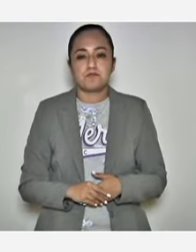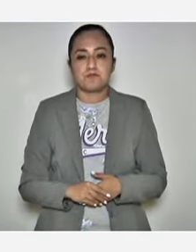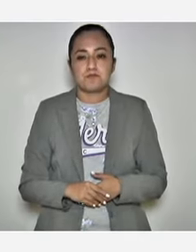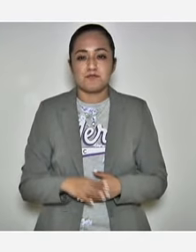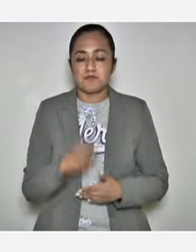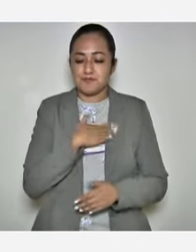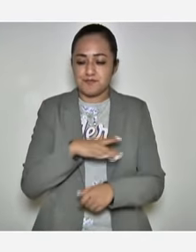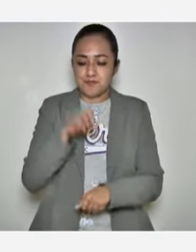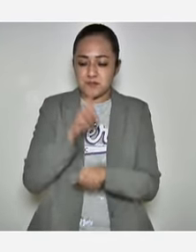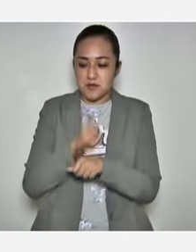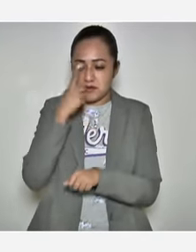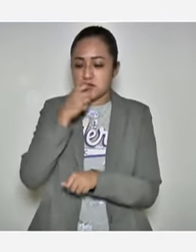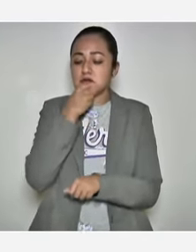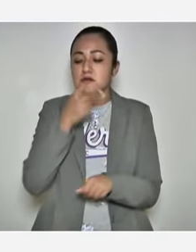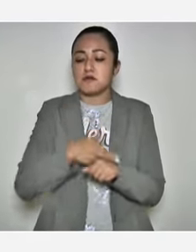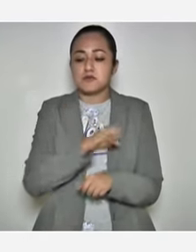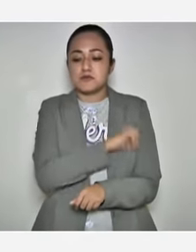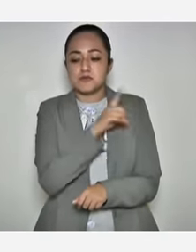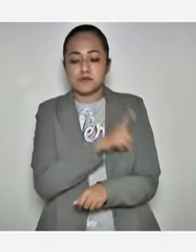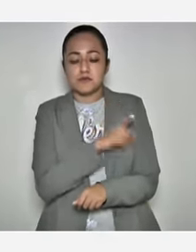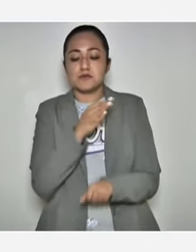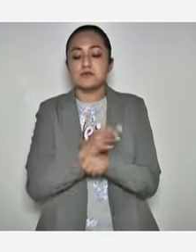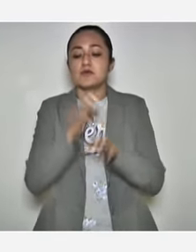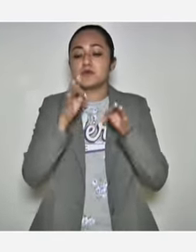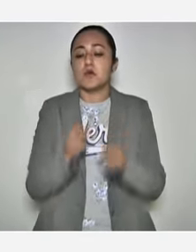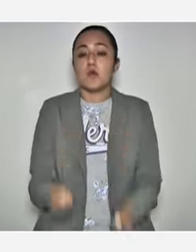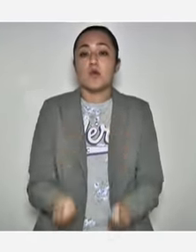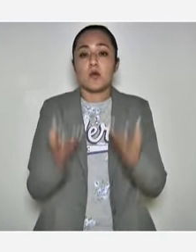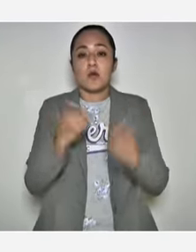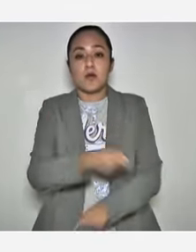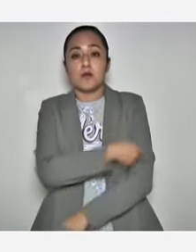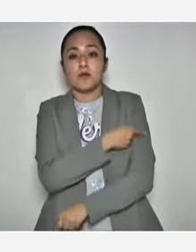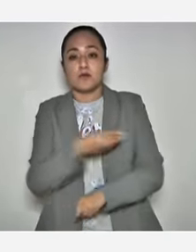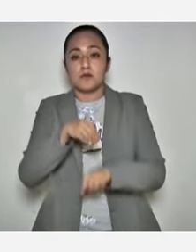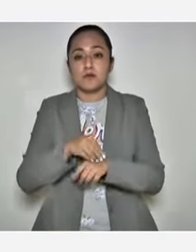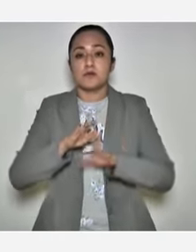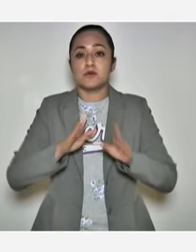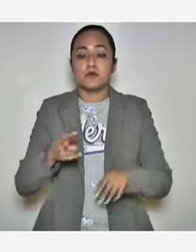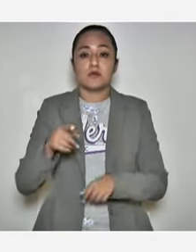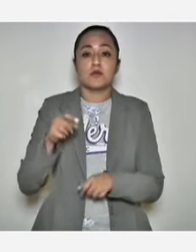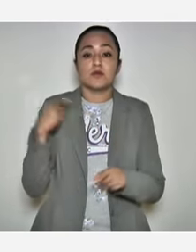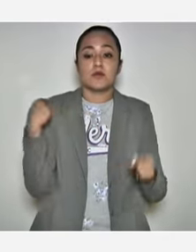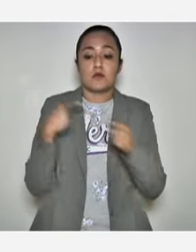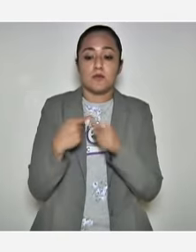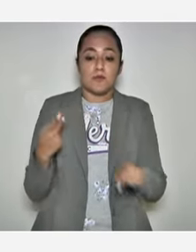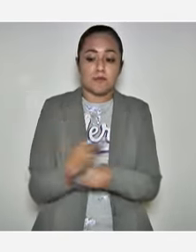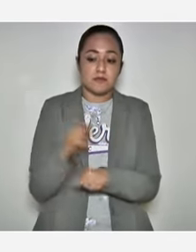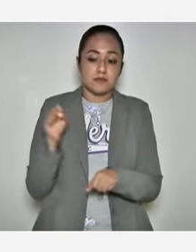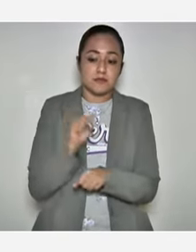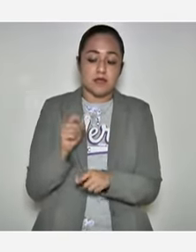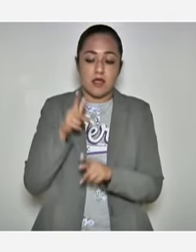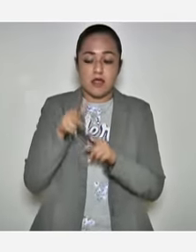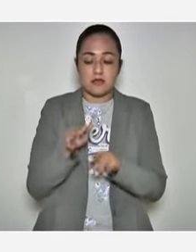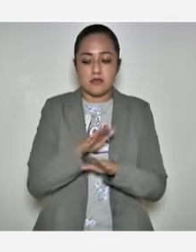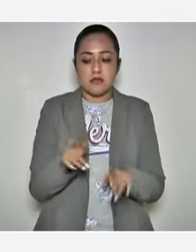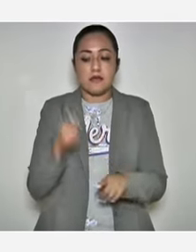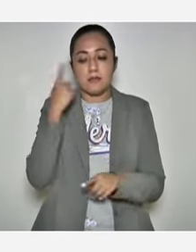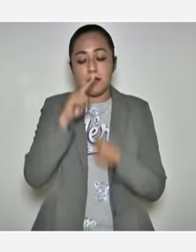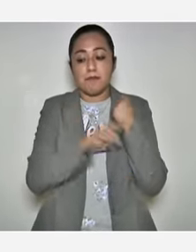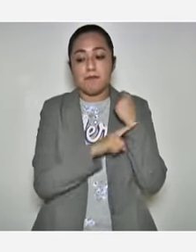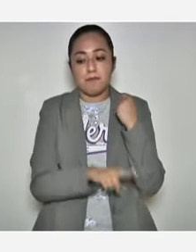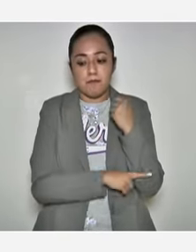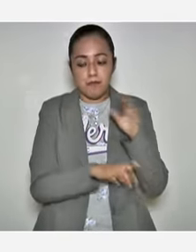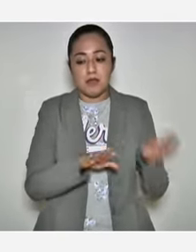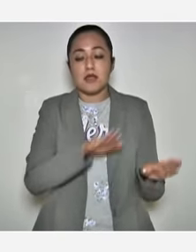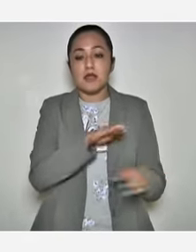Buenos días. Para el secretario de Salud, si nos puede precisar con cuántas vacunas aplicadas concluyó la jornada de vacunación el pasado sábado, solo en el caso de las embarazadas,